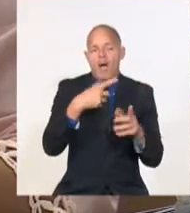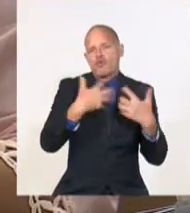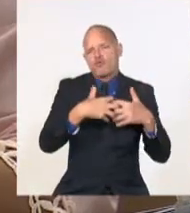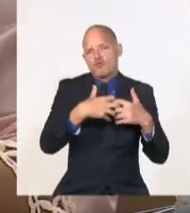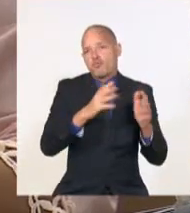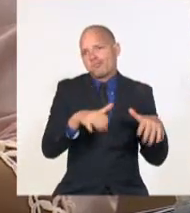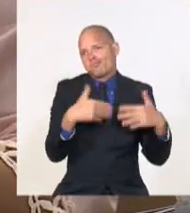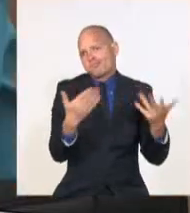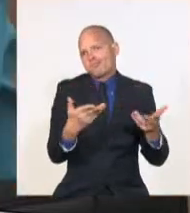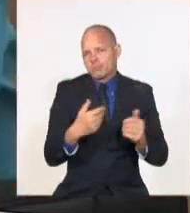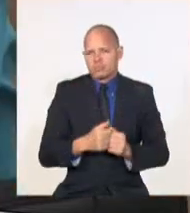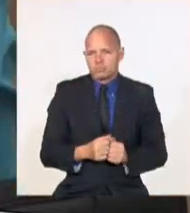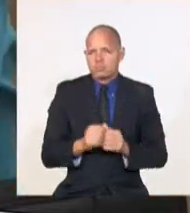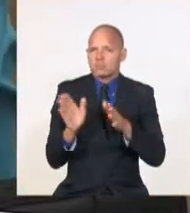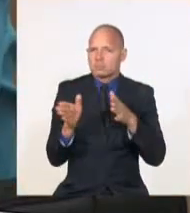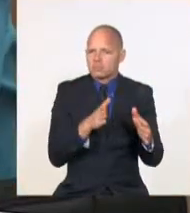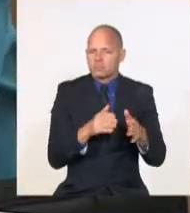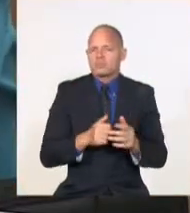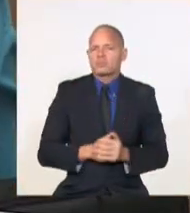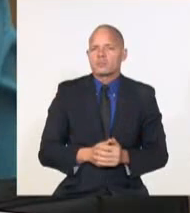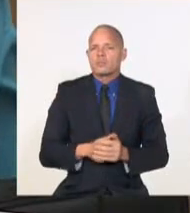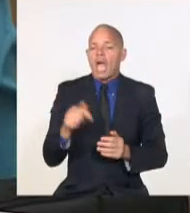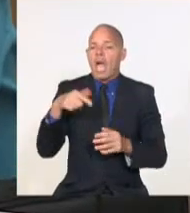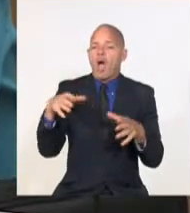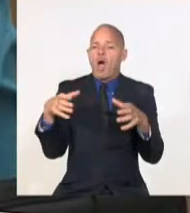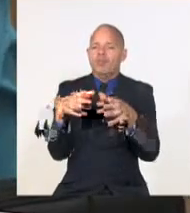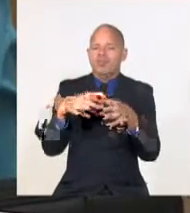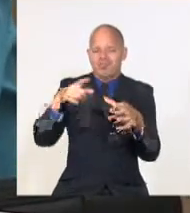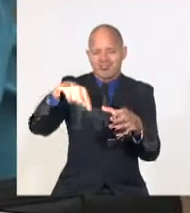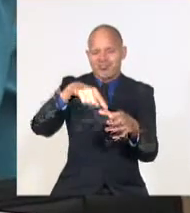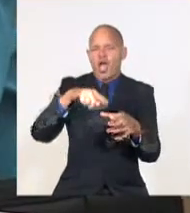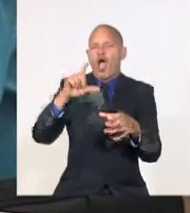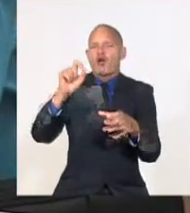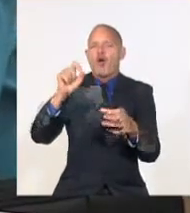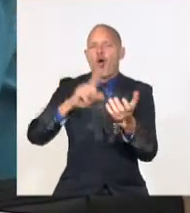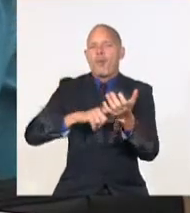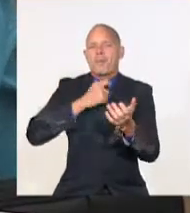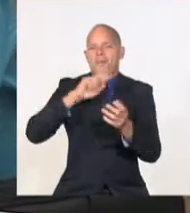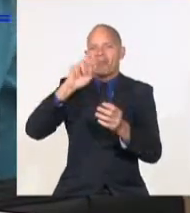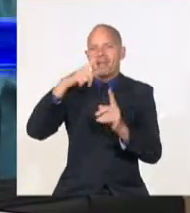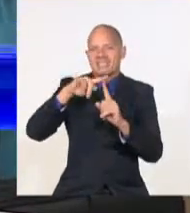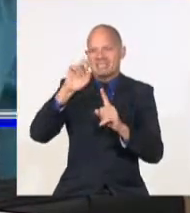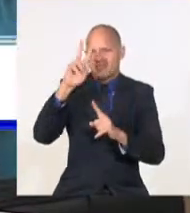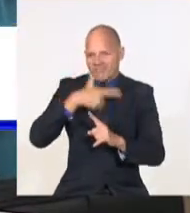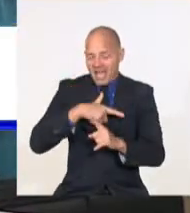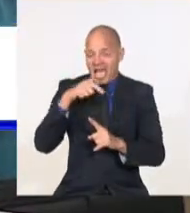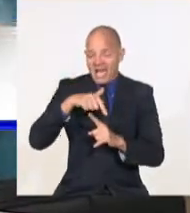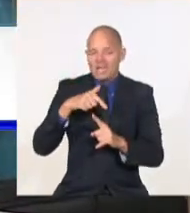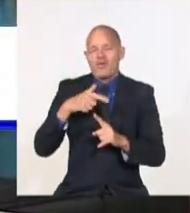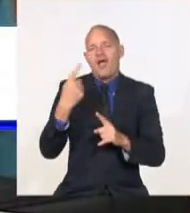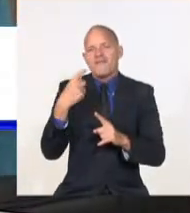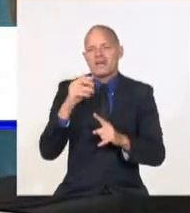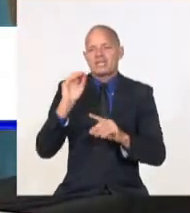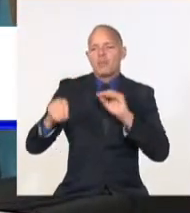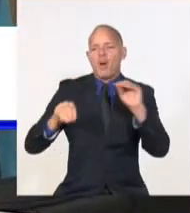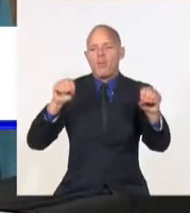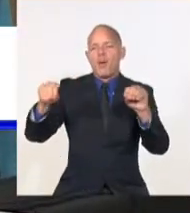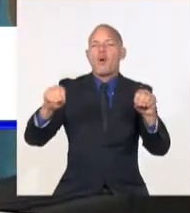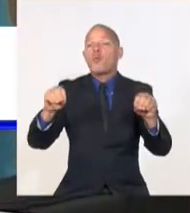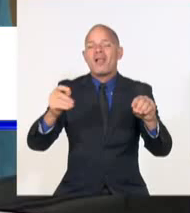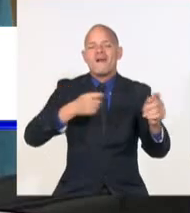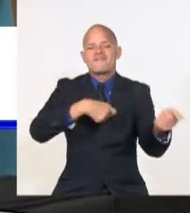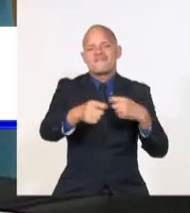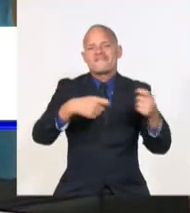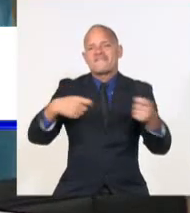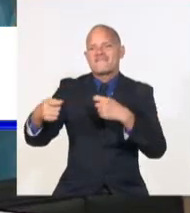Es necesario que las cooperativas tengan los puntos de venta. Entre más puntos de venta hay, más van a bajar los precios,